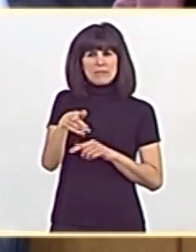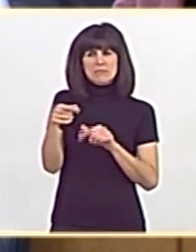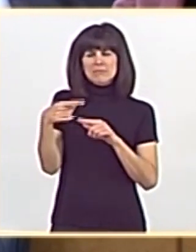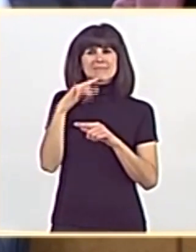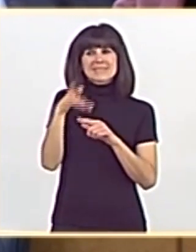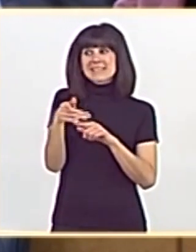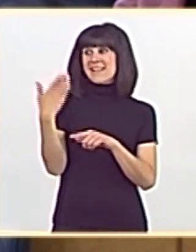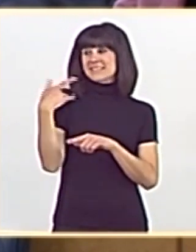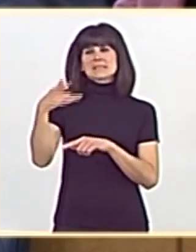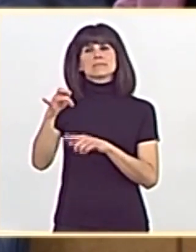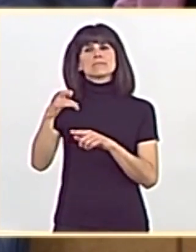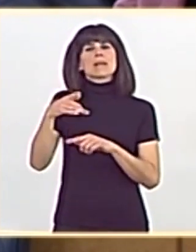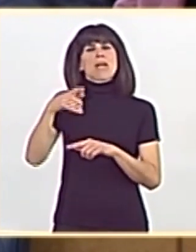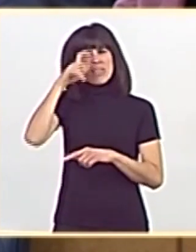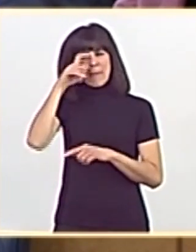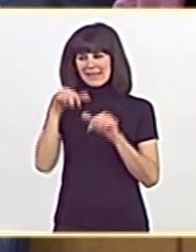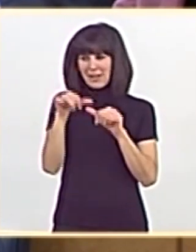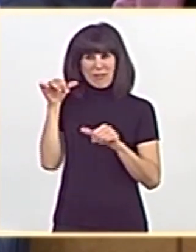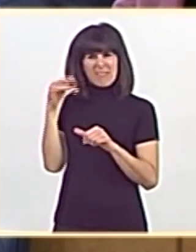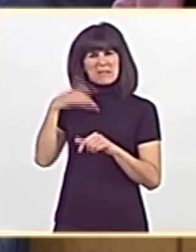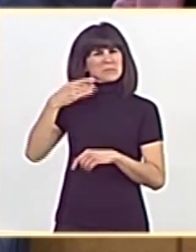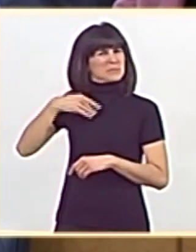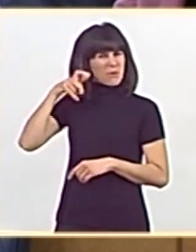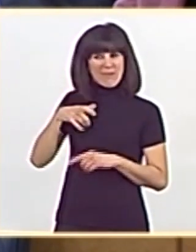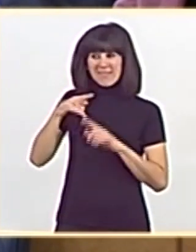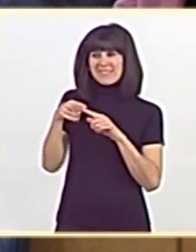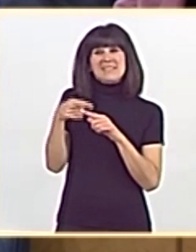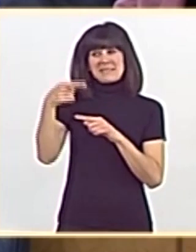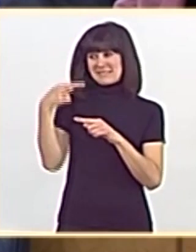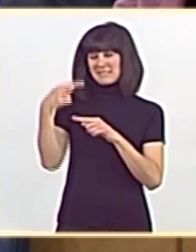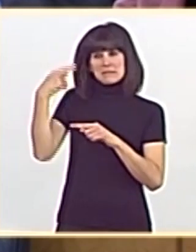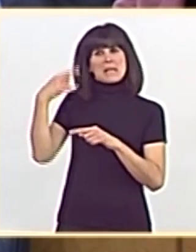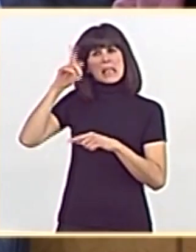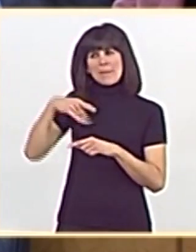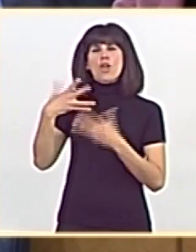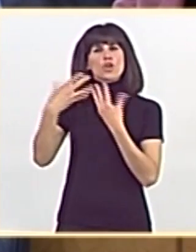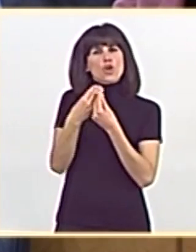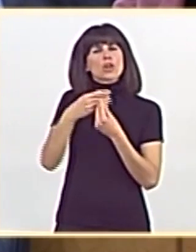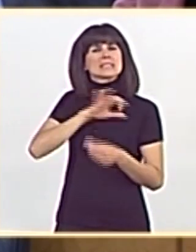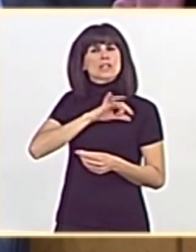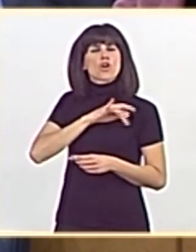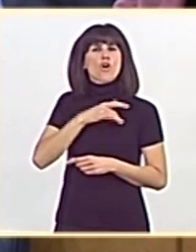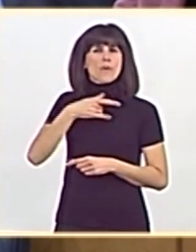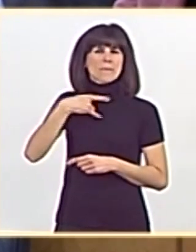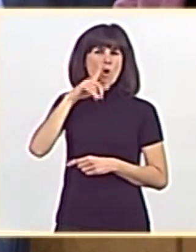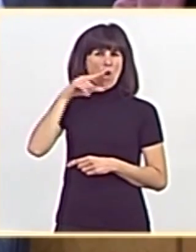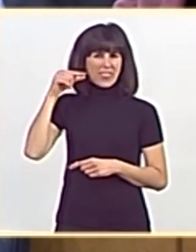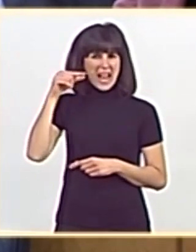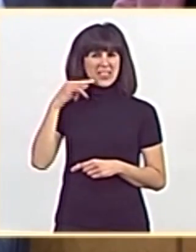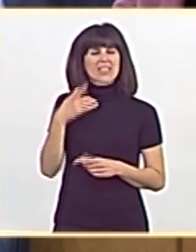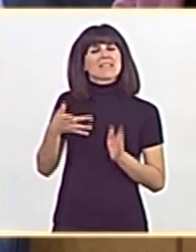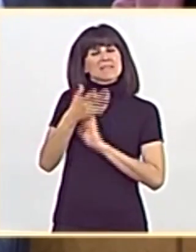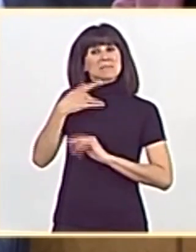con el señor Zapatero cuando era presidente del Gobierno. Y el predecesor del predecesor también lo hizo con el señor González cuando era presidente del Gobierno.